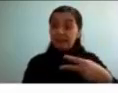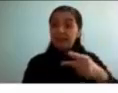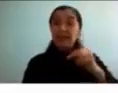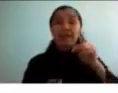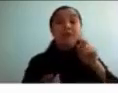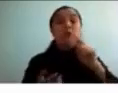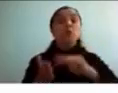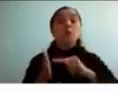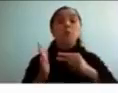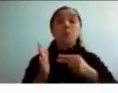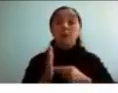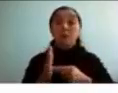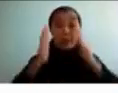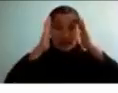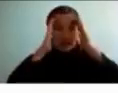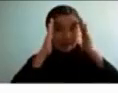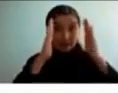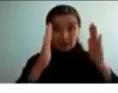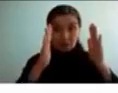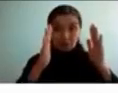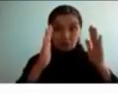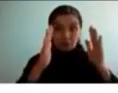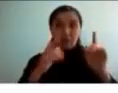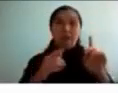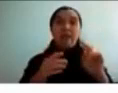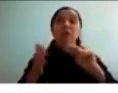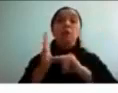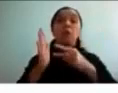y ahora lo vamos a explicar.